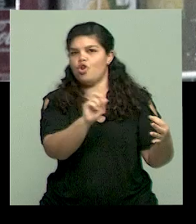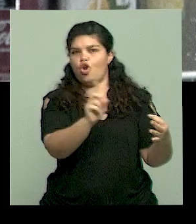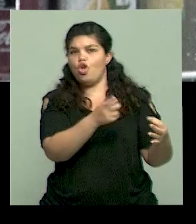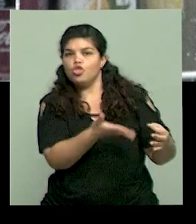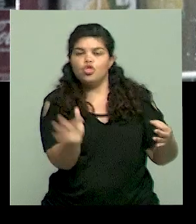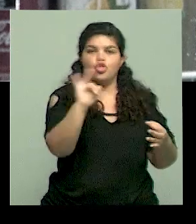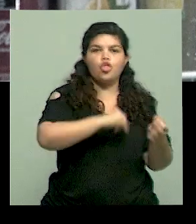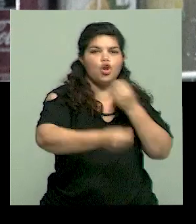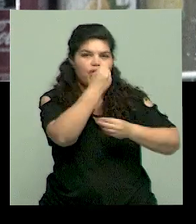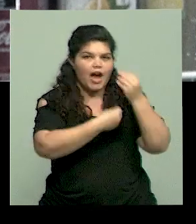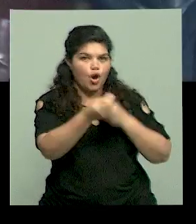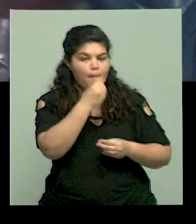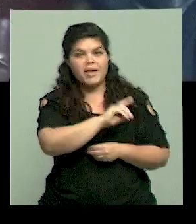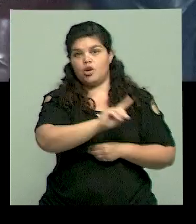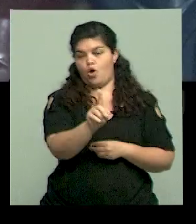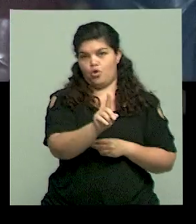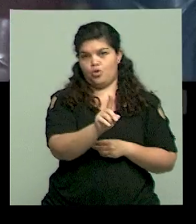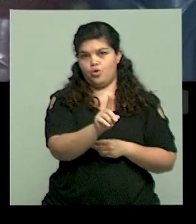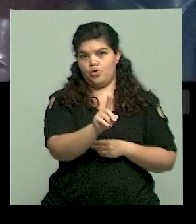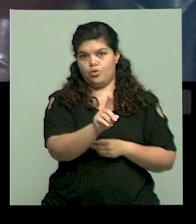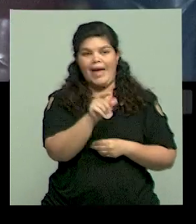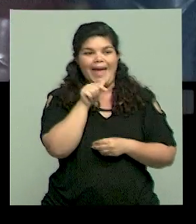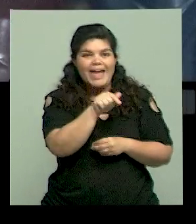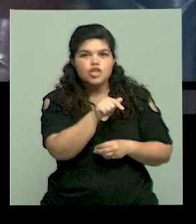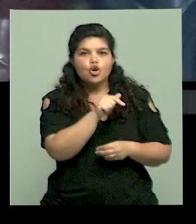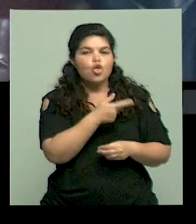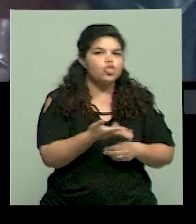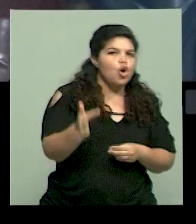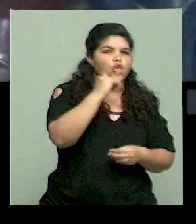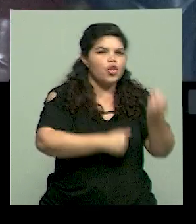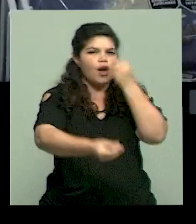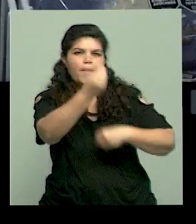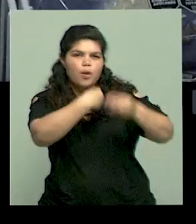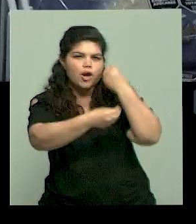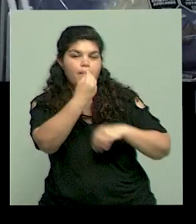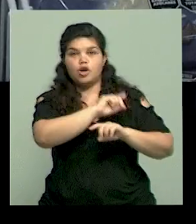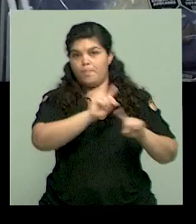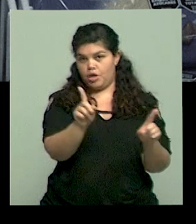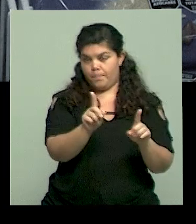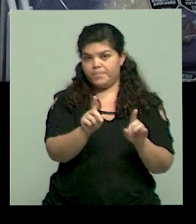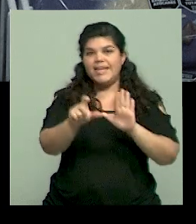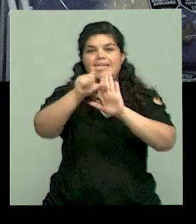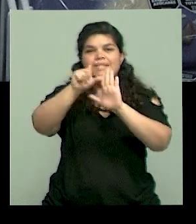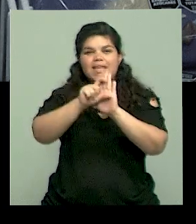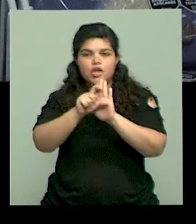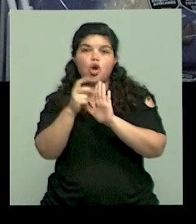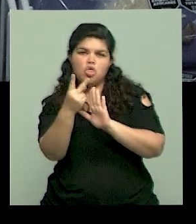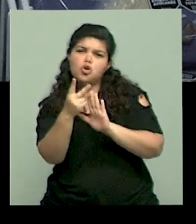No debe ser base de mi alimentación, sino en exos. Si tiene menos de dos sellos, es bastante fácil de manejar,